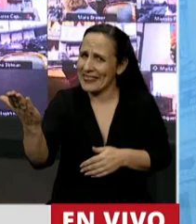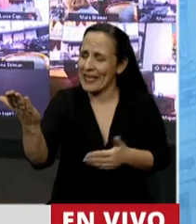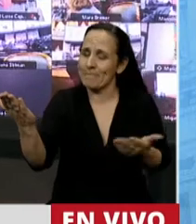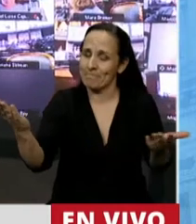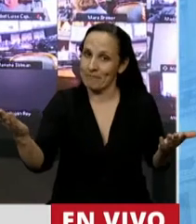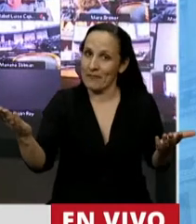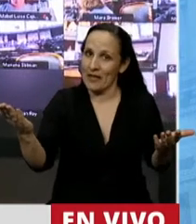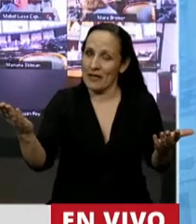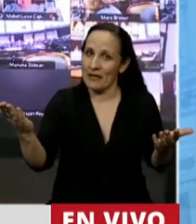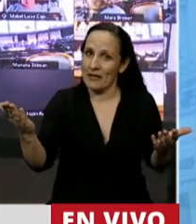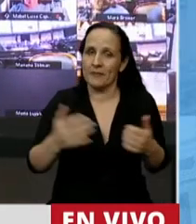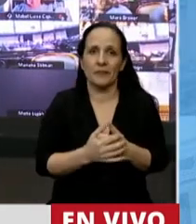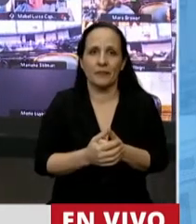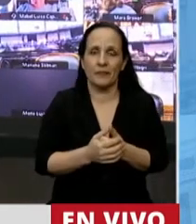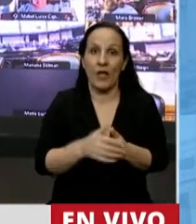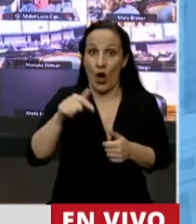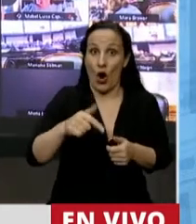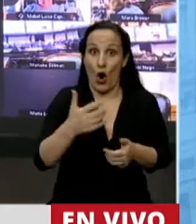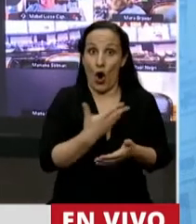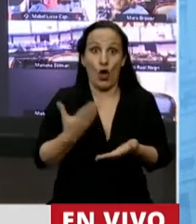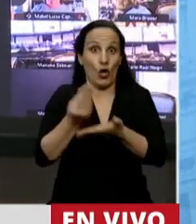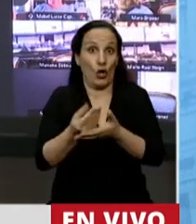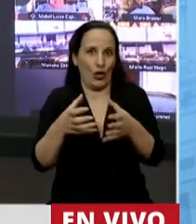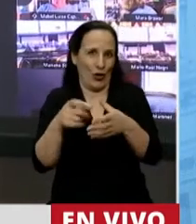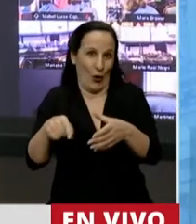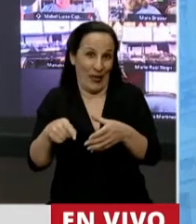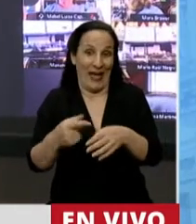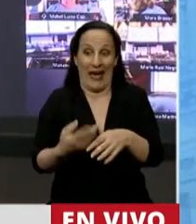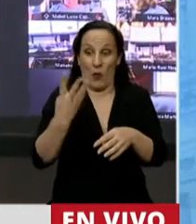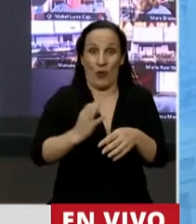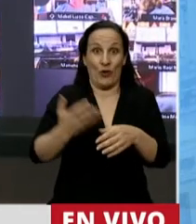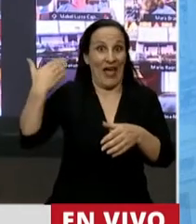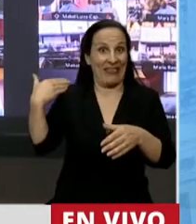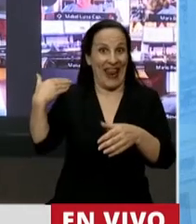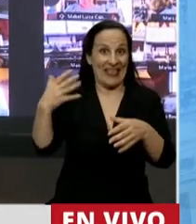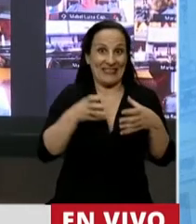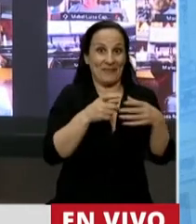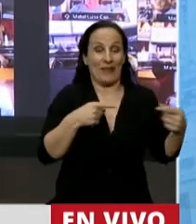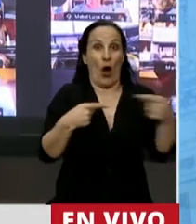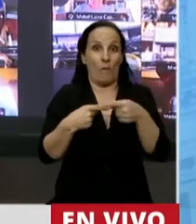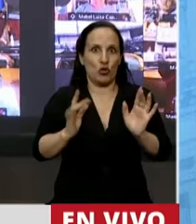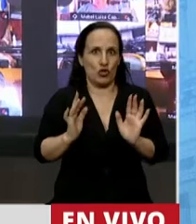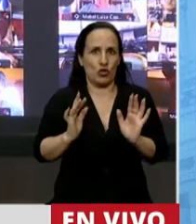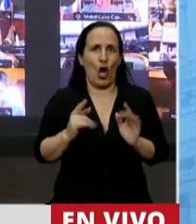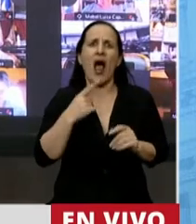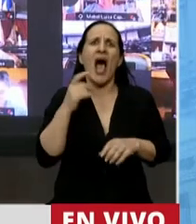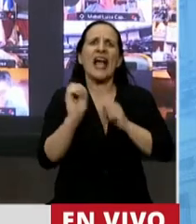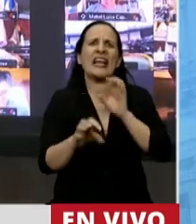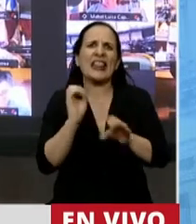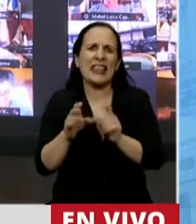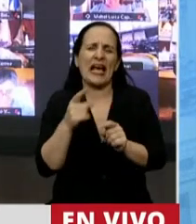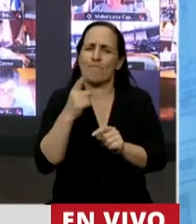son hoy gobierno y fueron oposición hace cuatro años atrás, criticaban a aquel gobierno